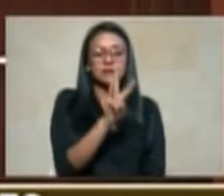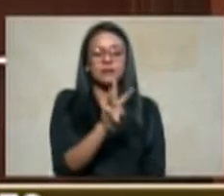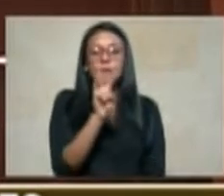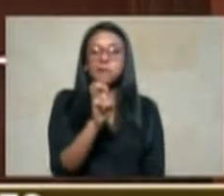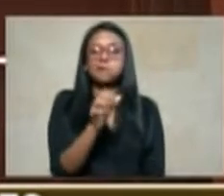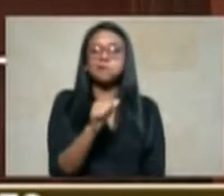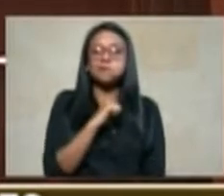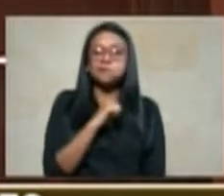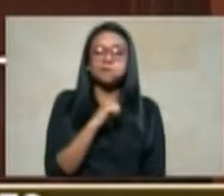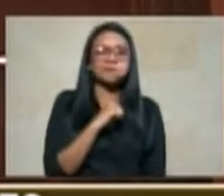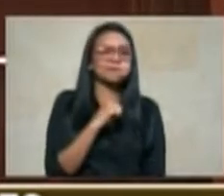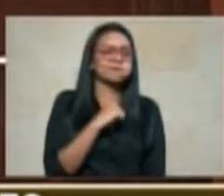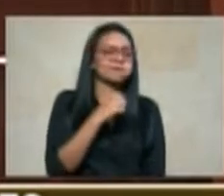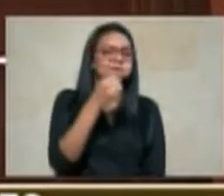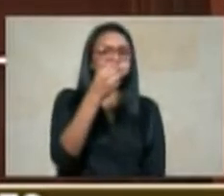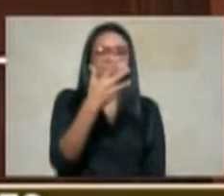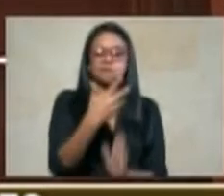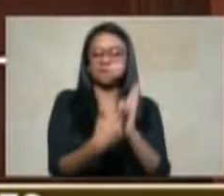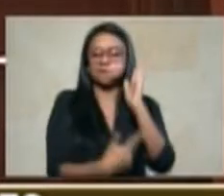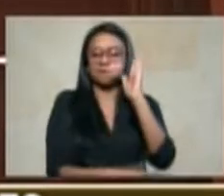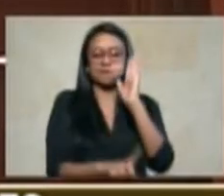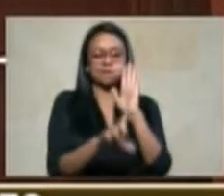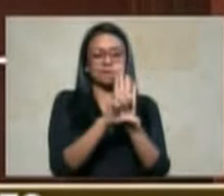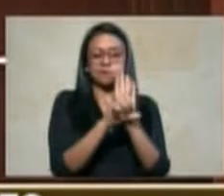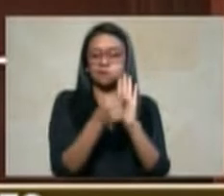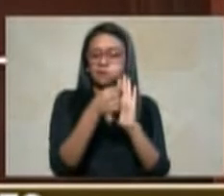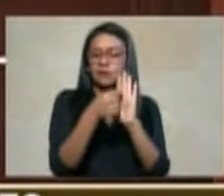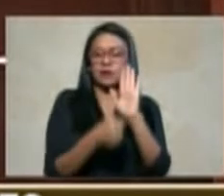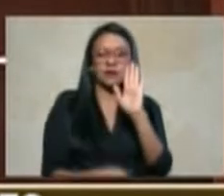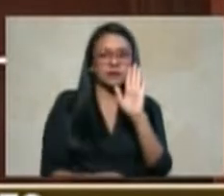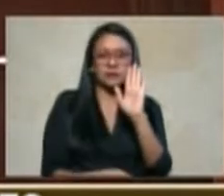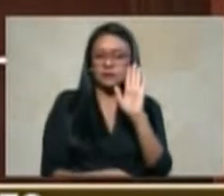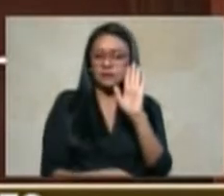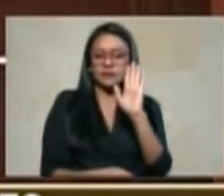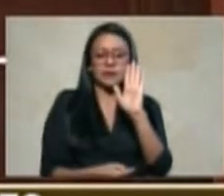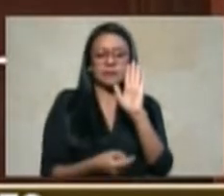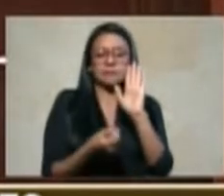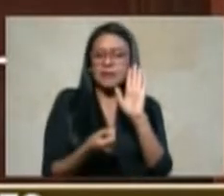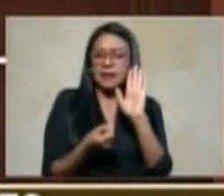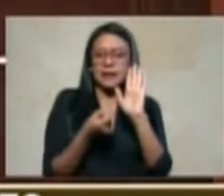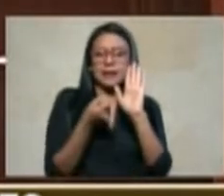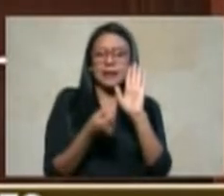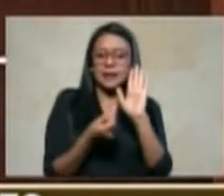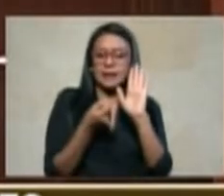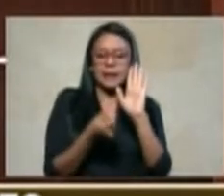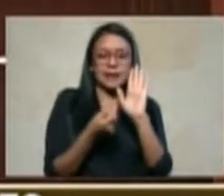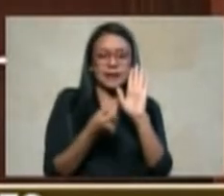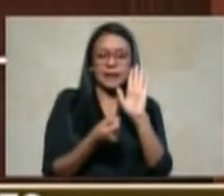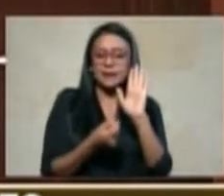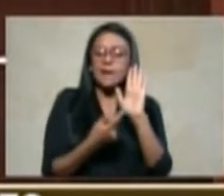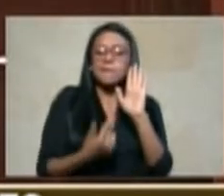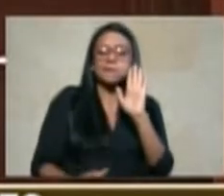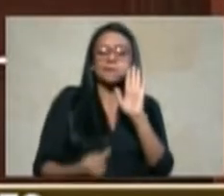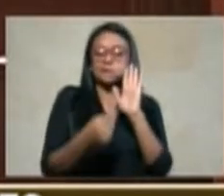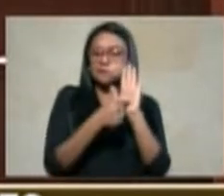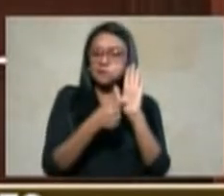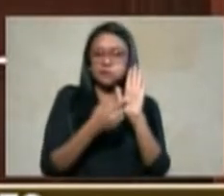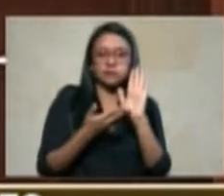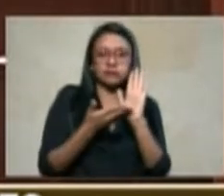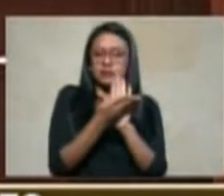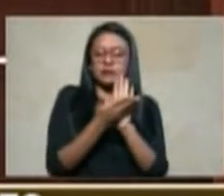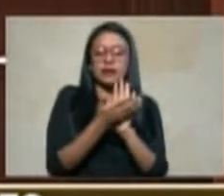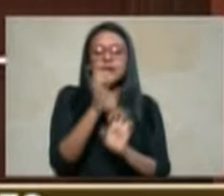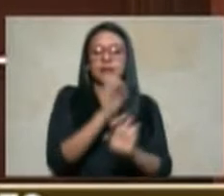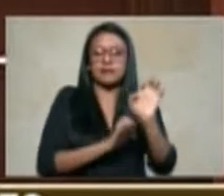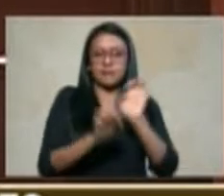pudiera decir uno menos menos de falta de garantía tiene la presencia de la Defensoría del Pueblo tiene la presencia